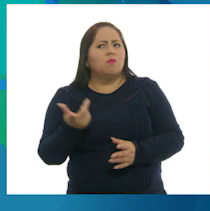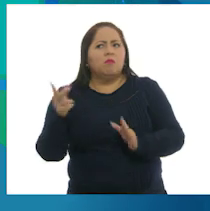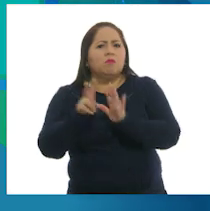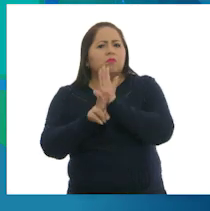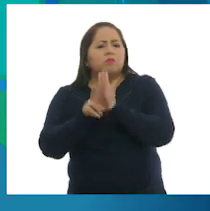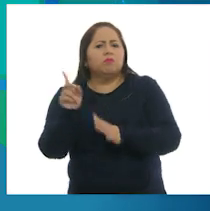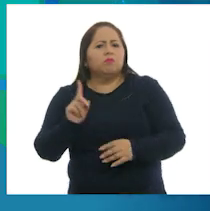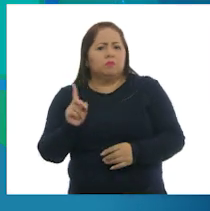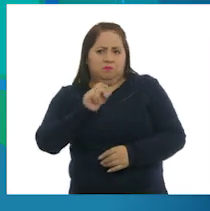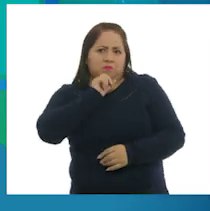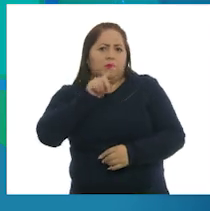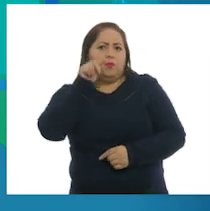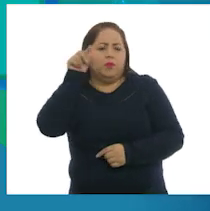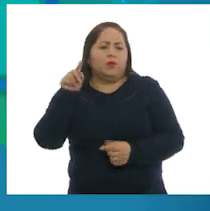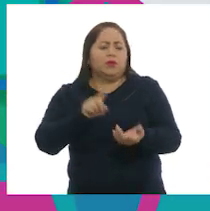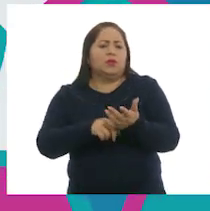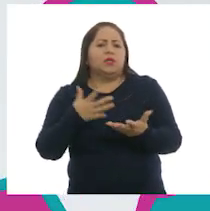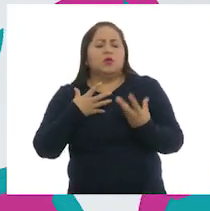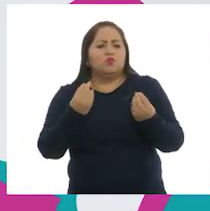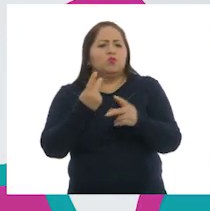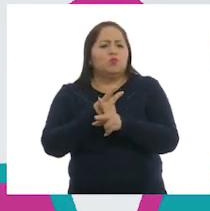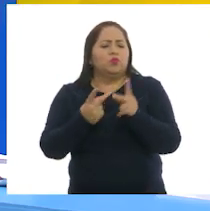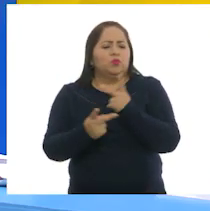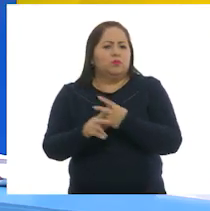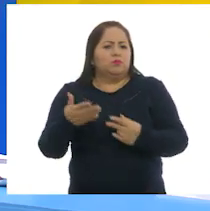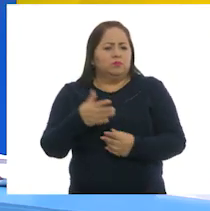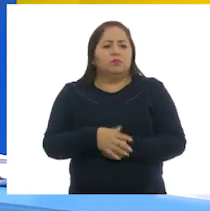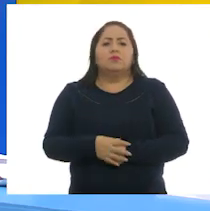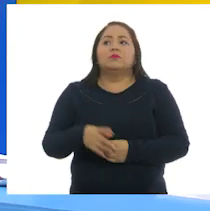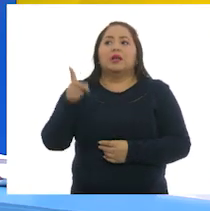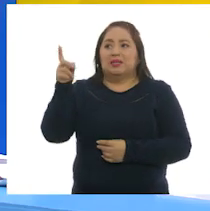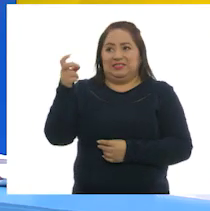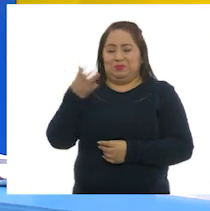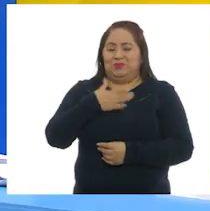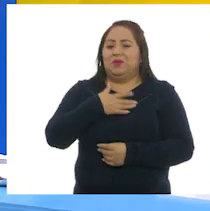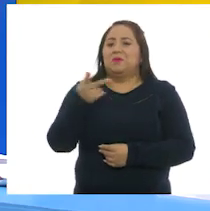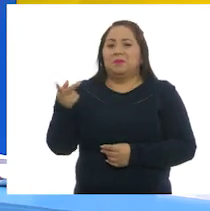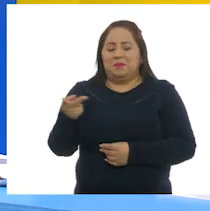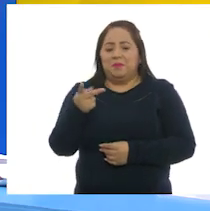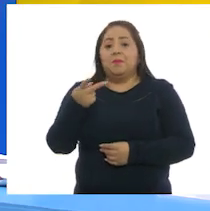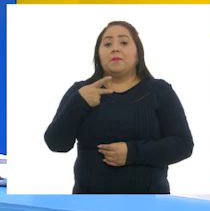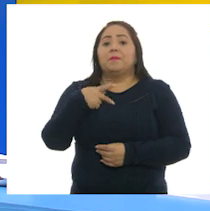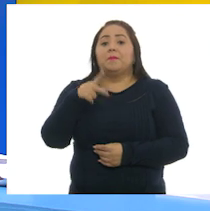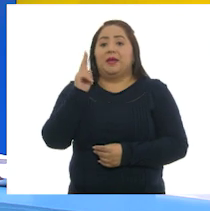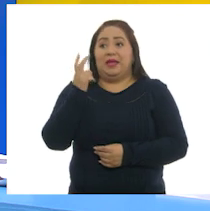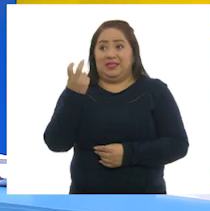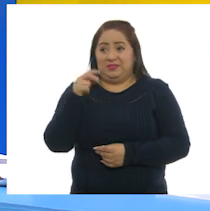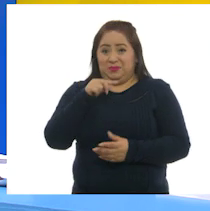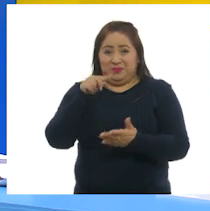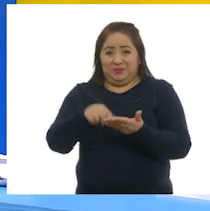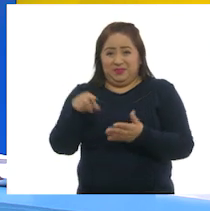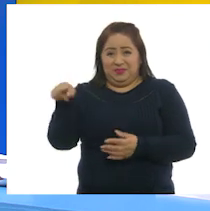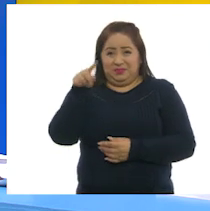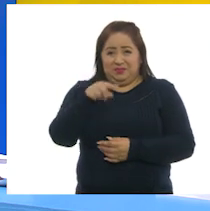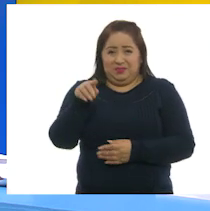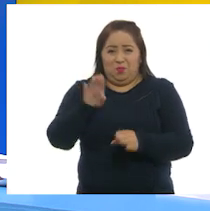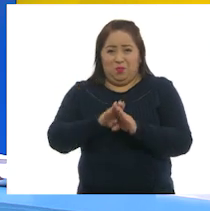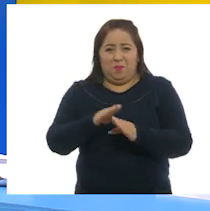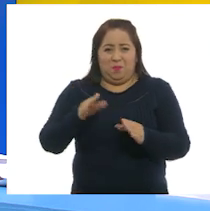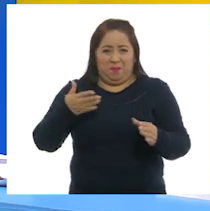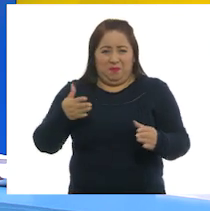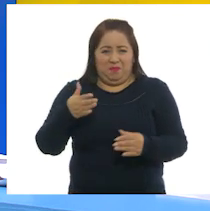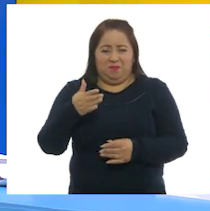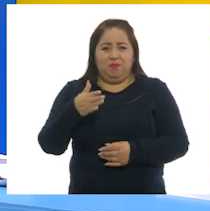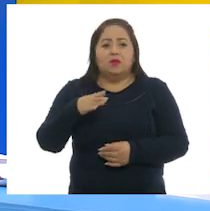video? Si son entidades que cuentan con mar. Muy buena pregunta Larisa. En estas entidades, la actividad pesquera